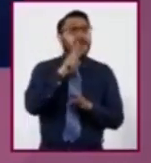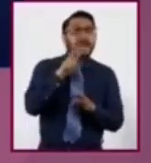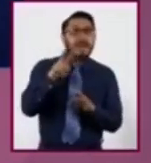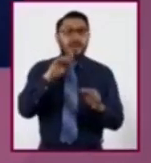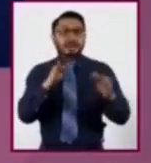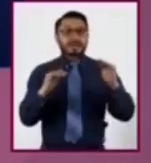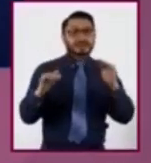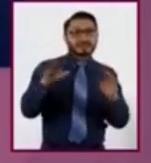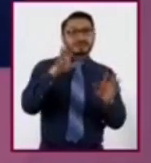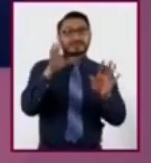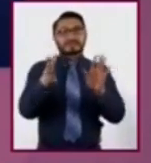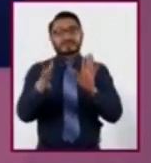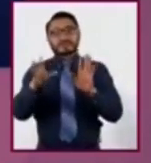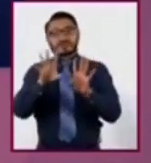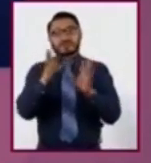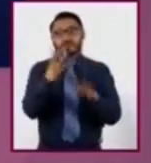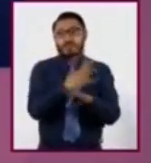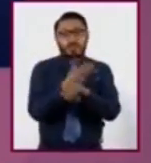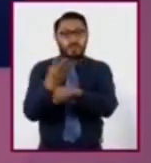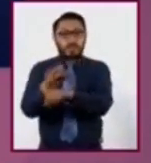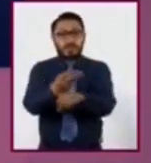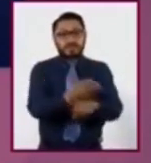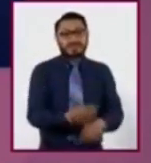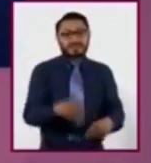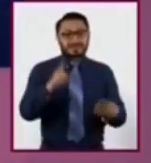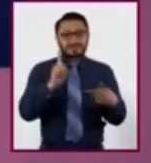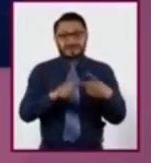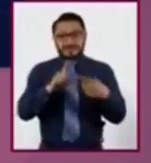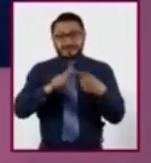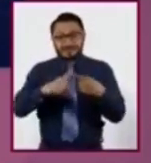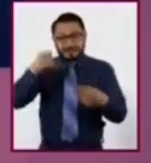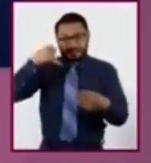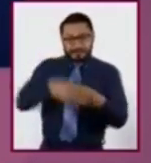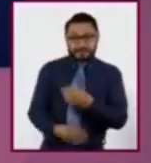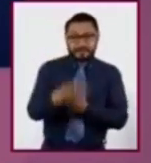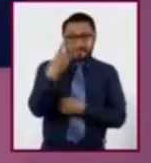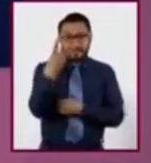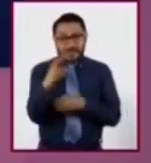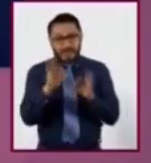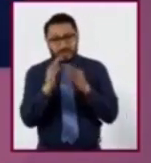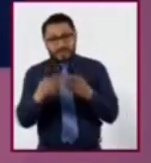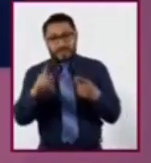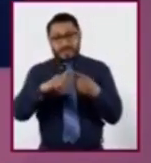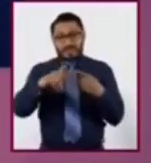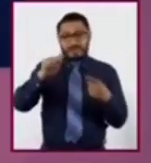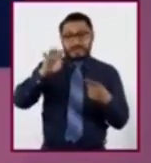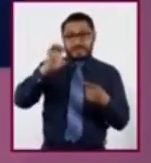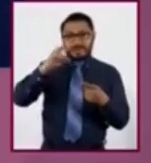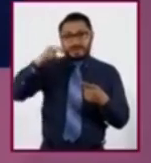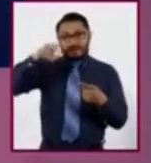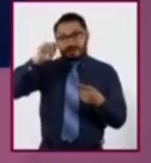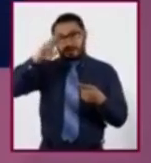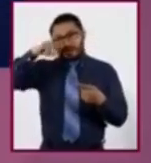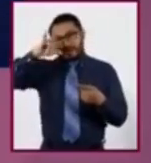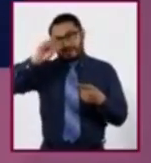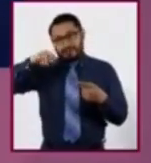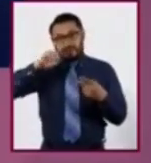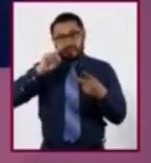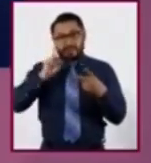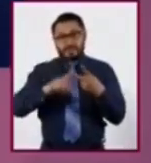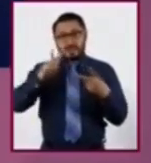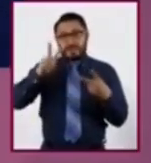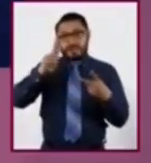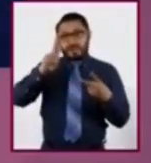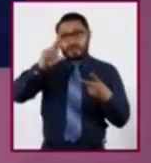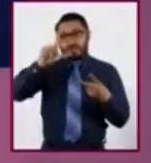Las fuerzas internas son tres procesos que ocurren al interior de la Tierra. Tectonismo, vulcanismo y sismicidad.